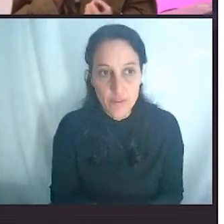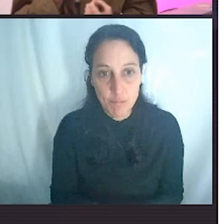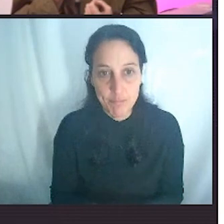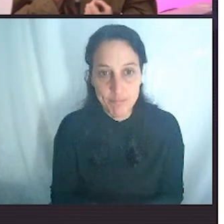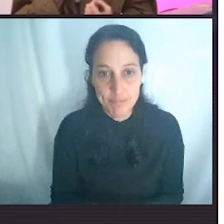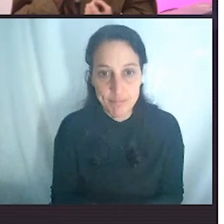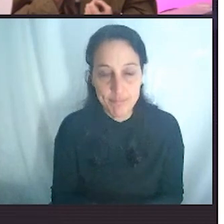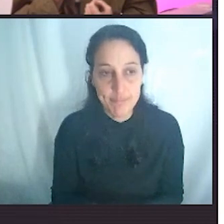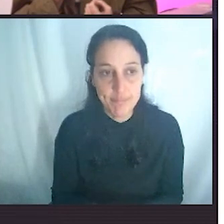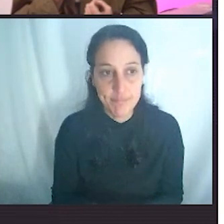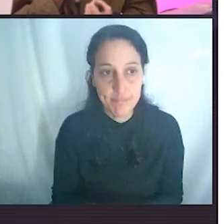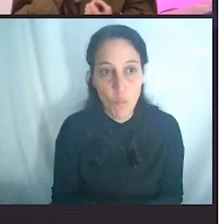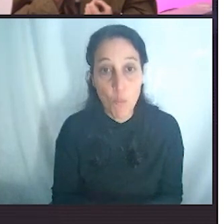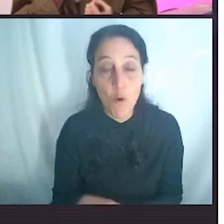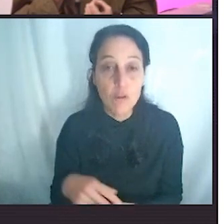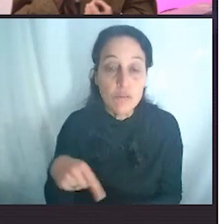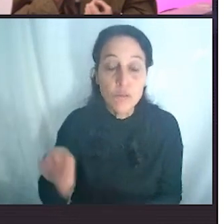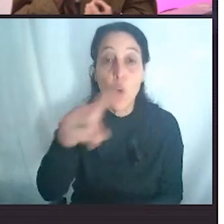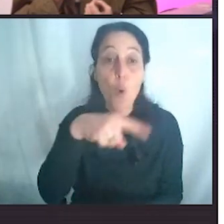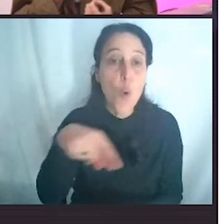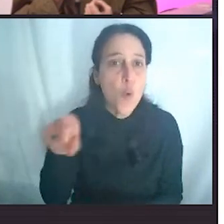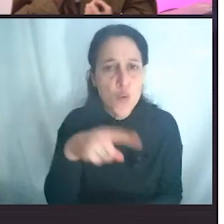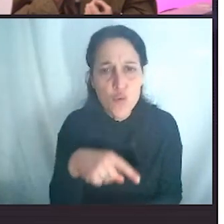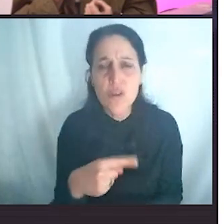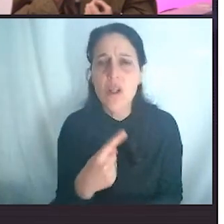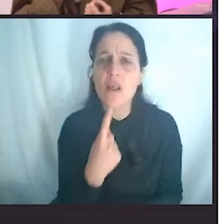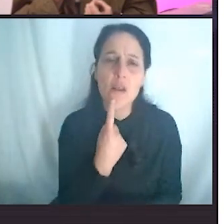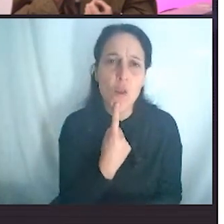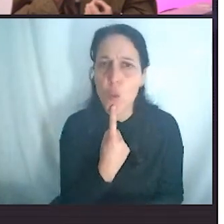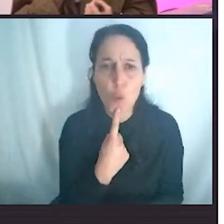No duden en no tenerle miedo a la tecnología.